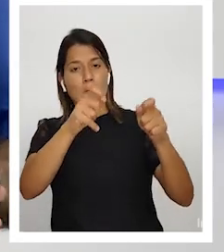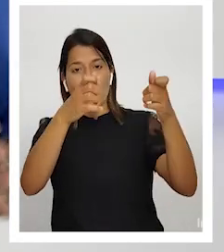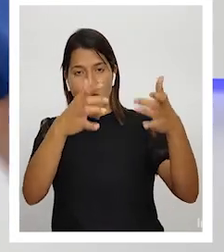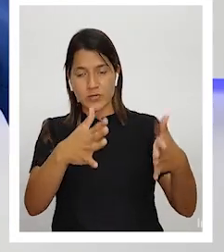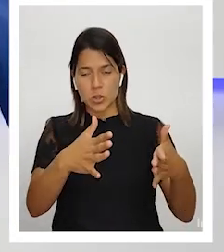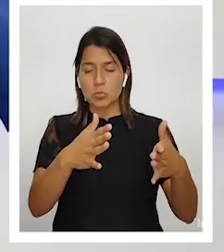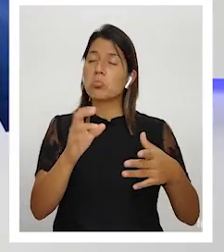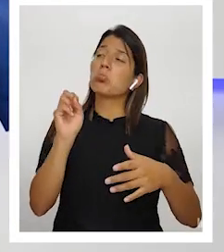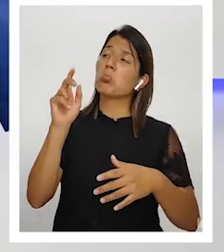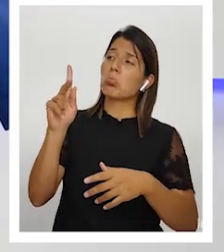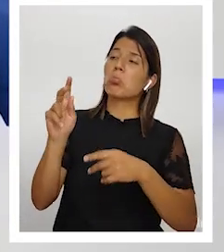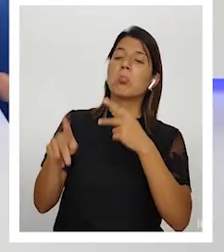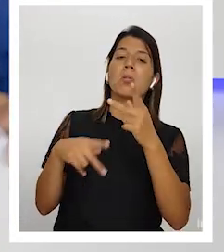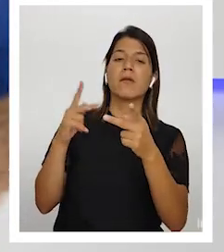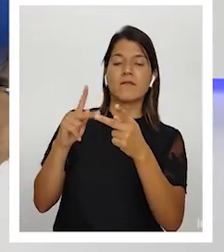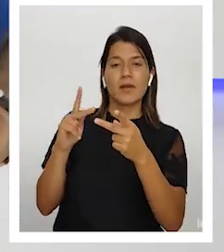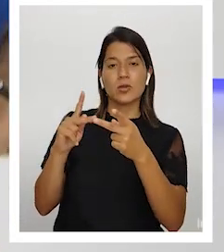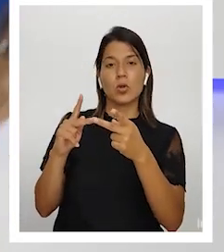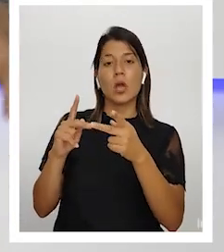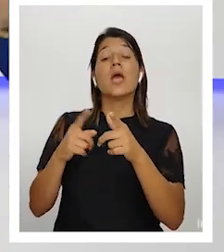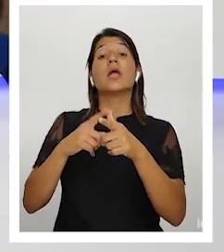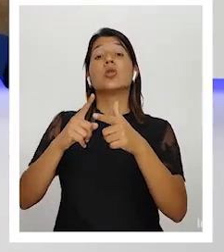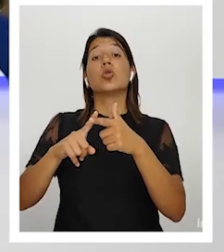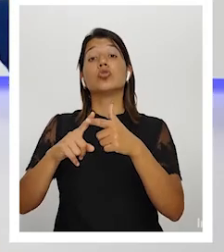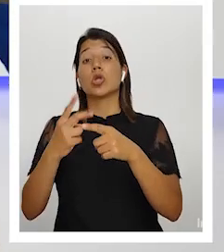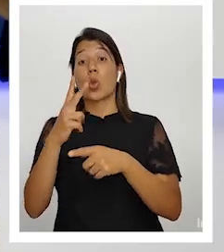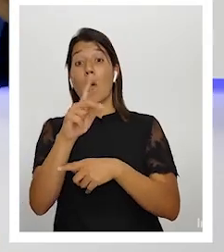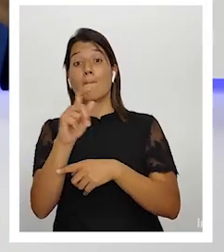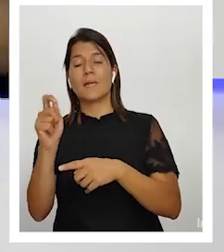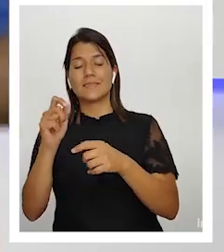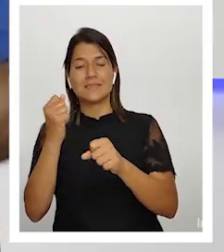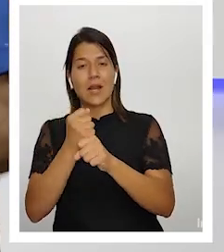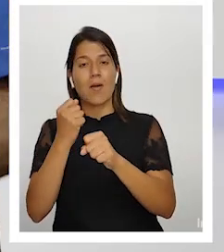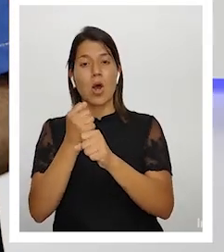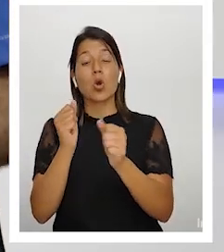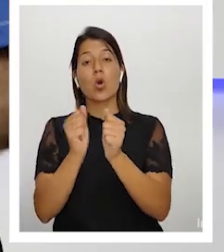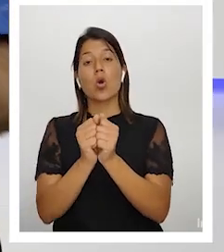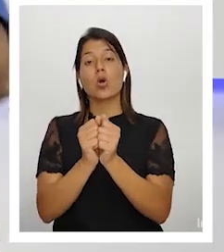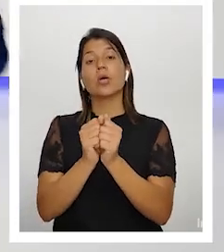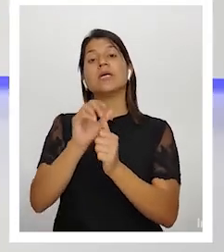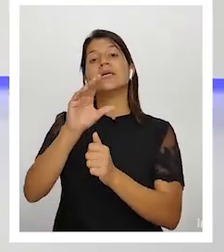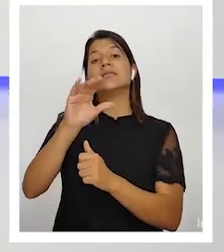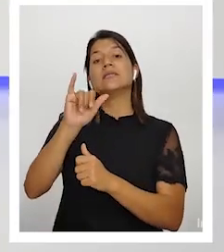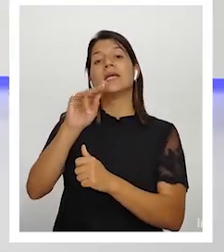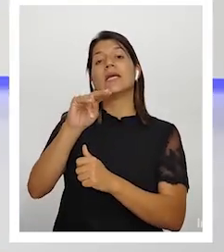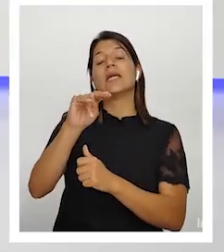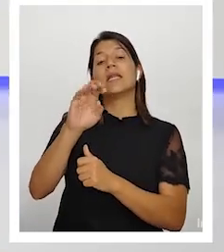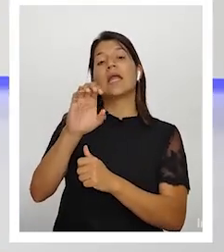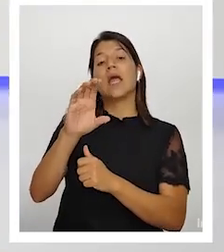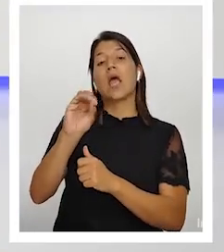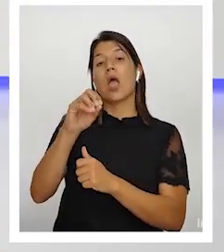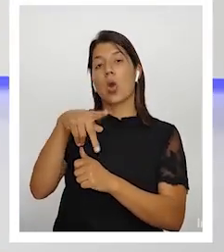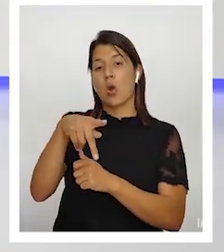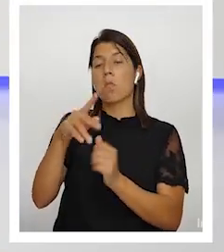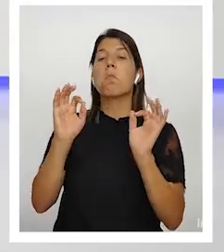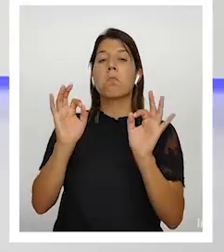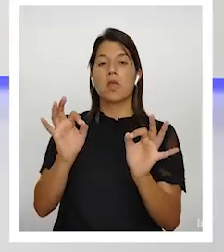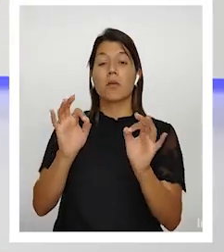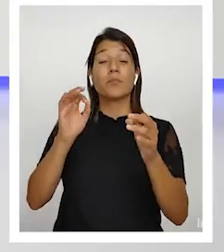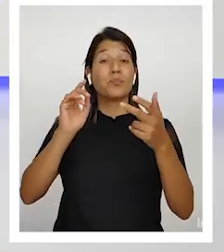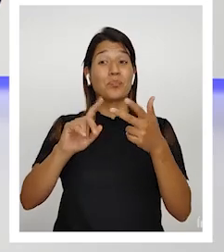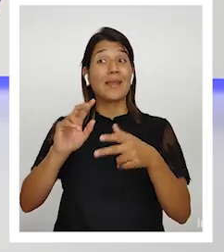la hicimos en conjunto con Senecop instalaciones de Senecop no había ningún problema el tercer mes tenía que ser en las puras